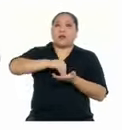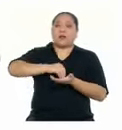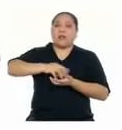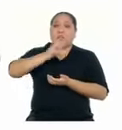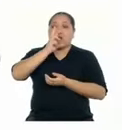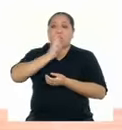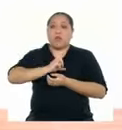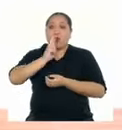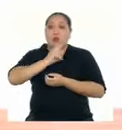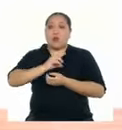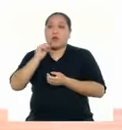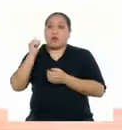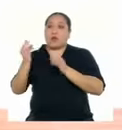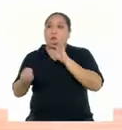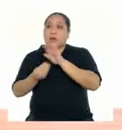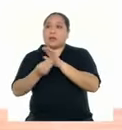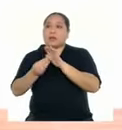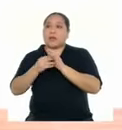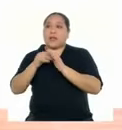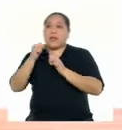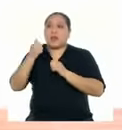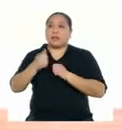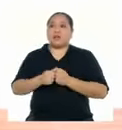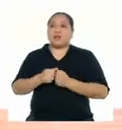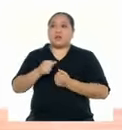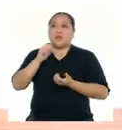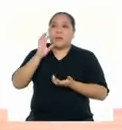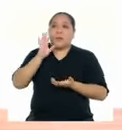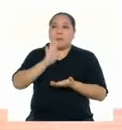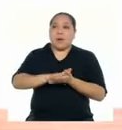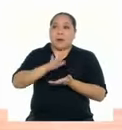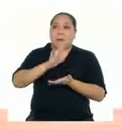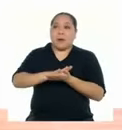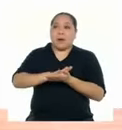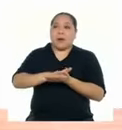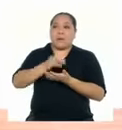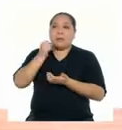y uno más del azul Quiere decir que va a sonar